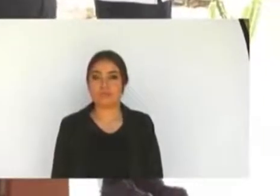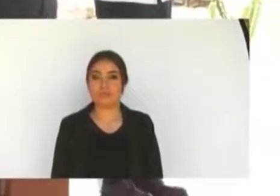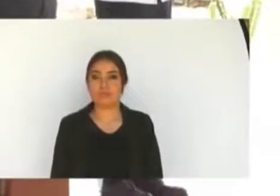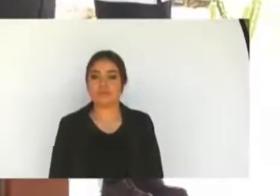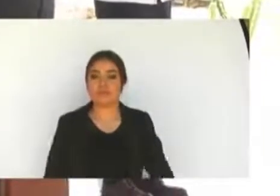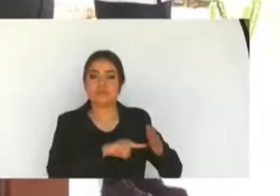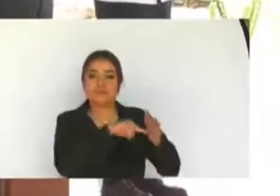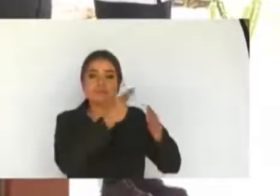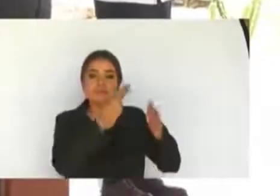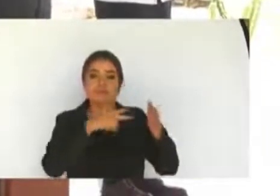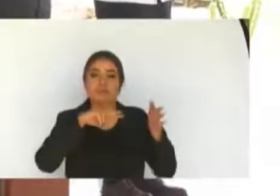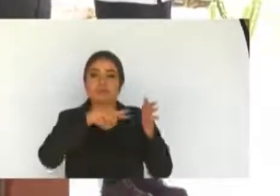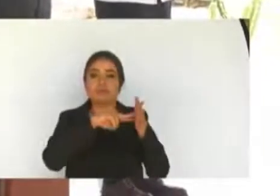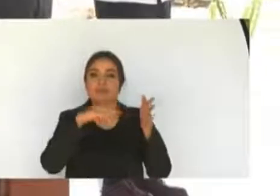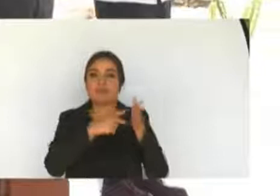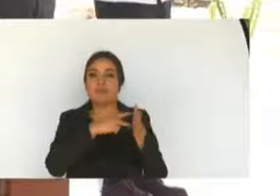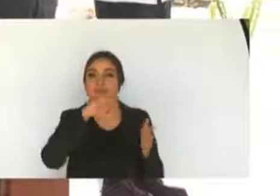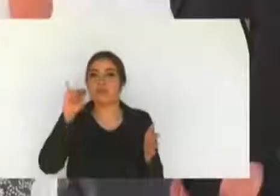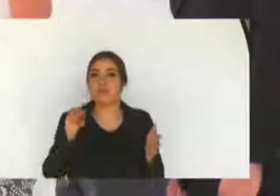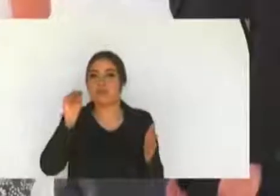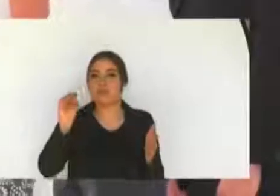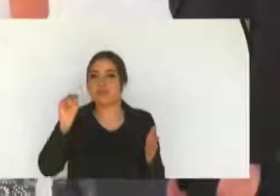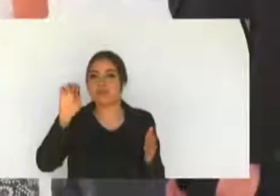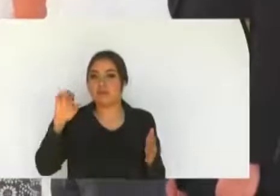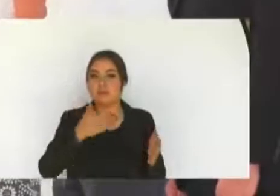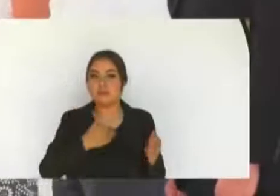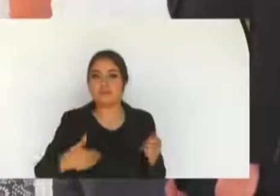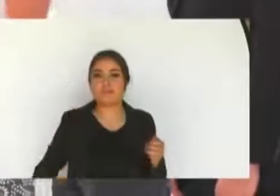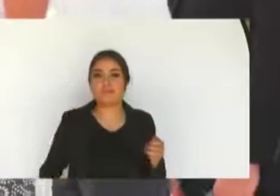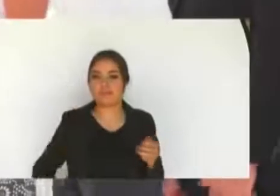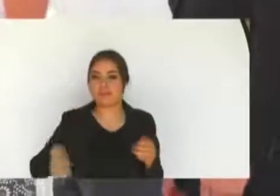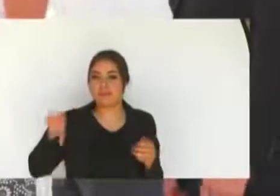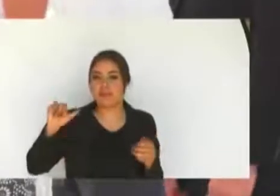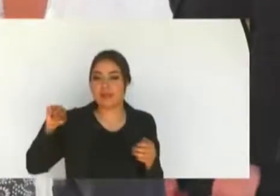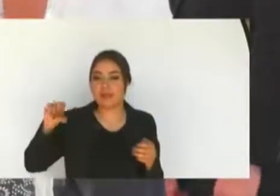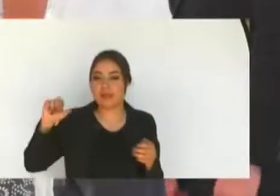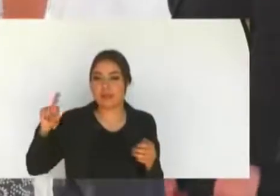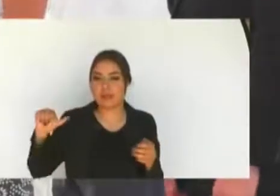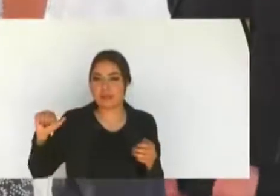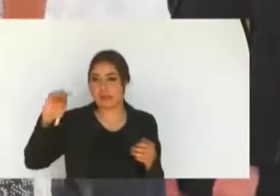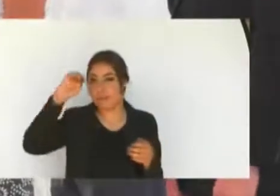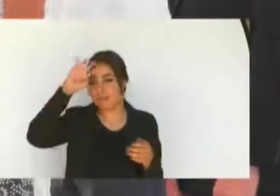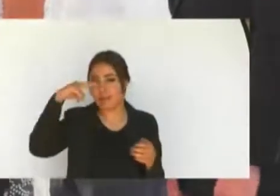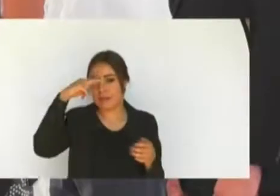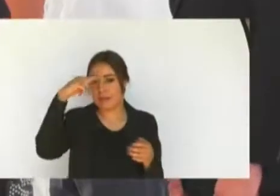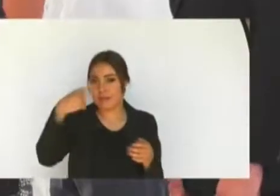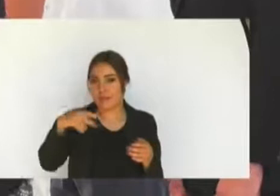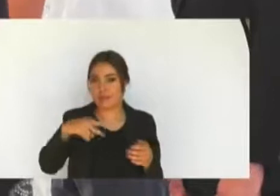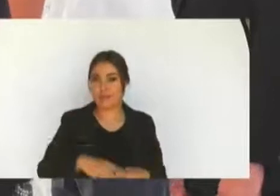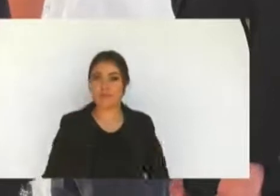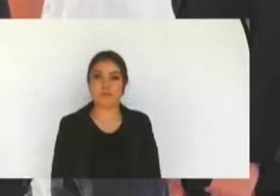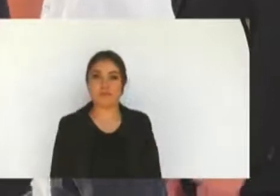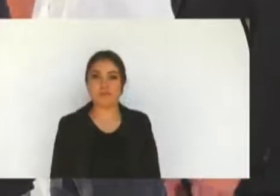sobre el reto de la seguridad en el trabajo. Por eso mi invitación es esa, a que en este espacio emblemático de